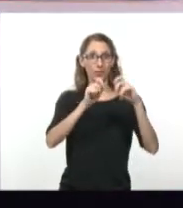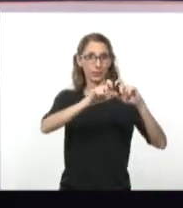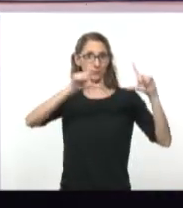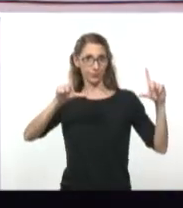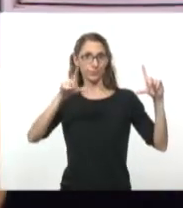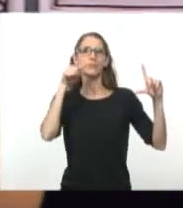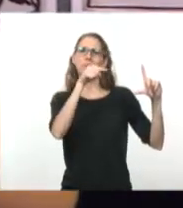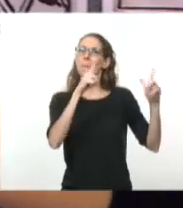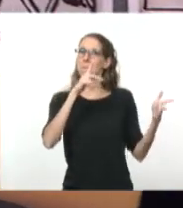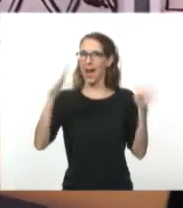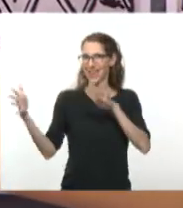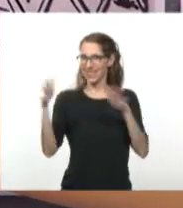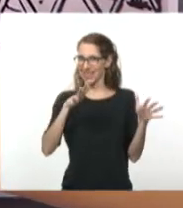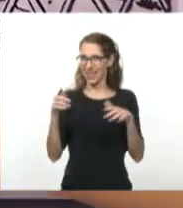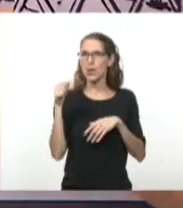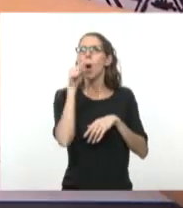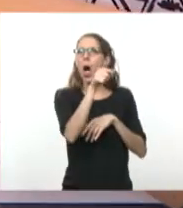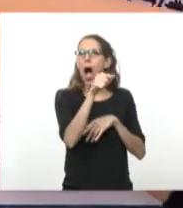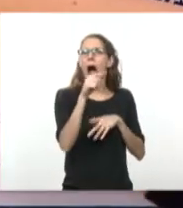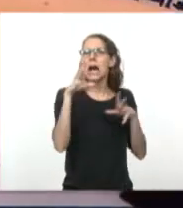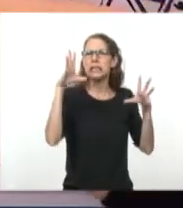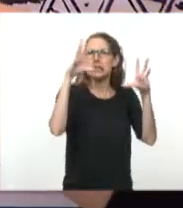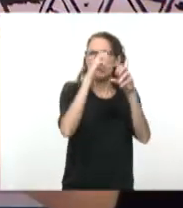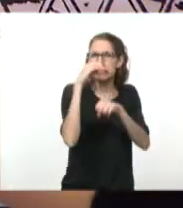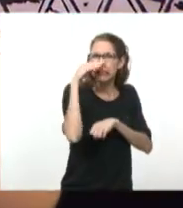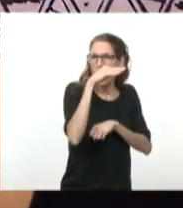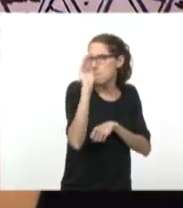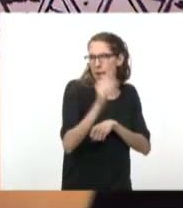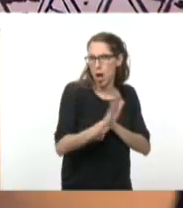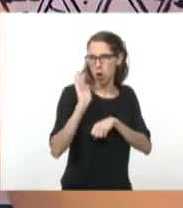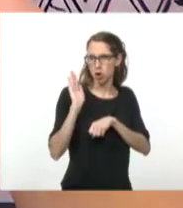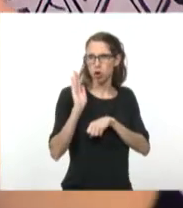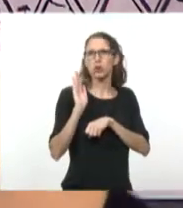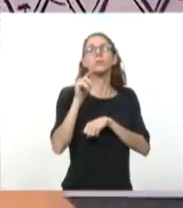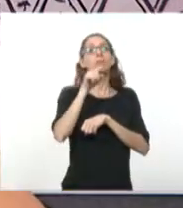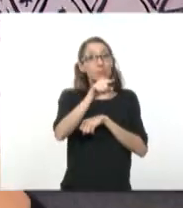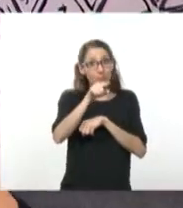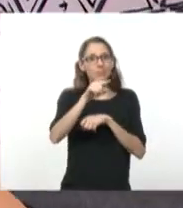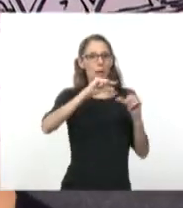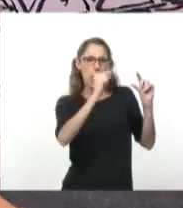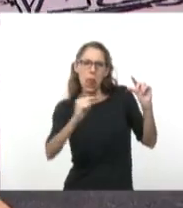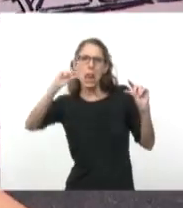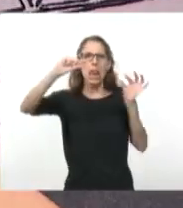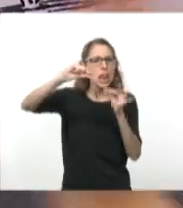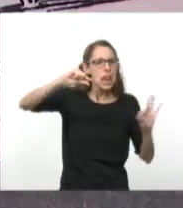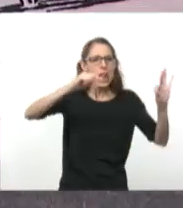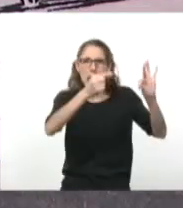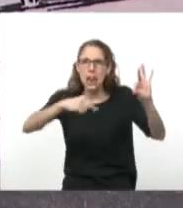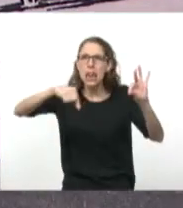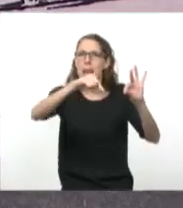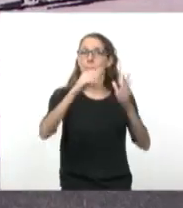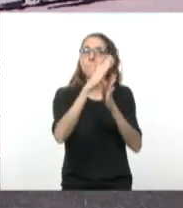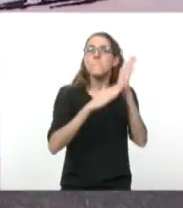parecido. Pero fíjate que acá mucho menos negro. Y de vuelta tenemos estos planos blancos. Iluminados. acá Hernán